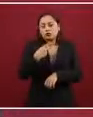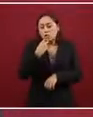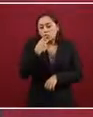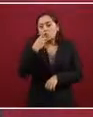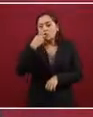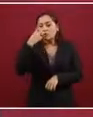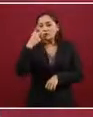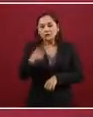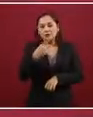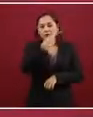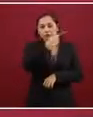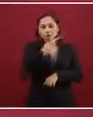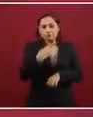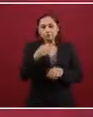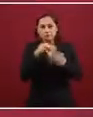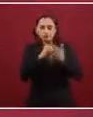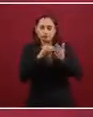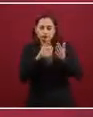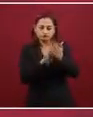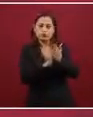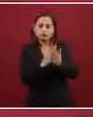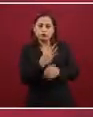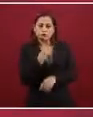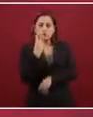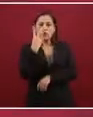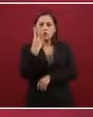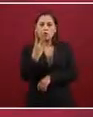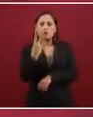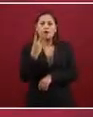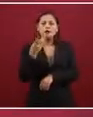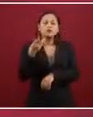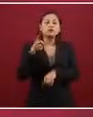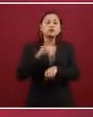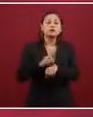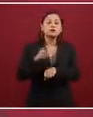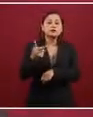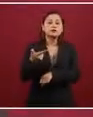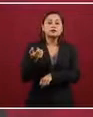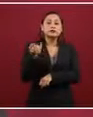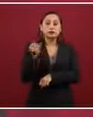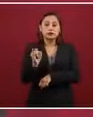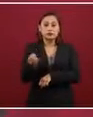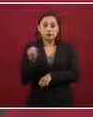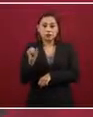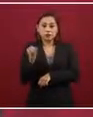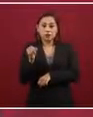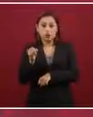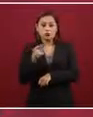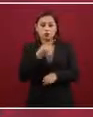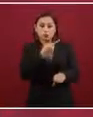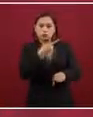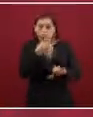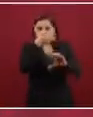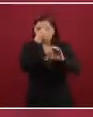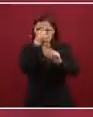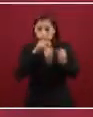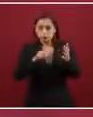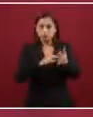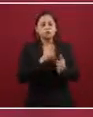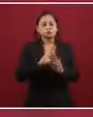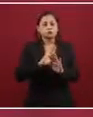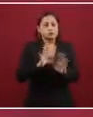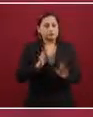del statement del día 7 de junio. México es el primero que lo cumple ahora, pues ha pasado muy poco tiempo.